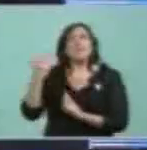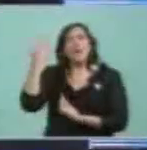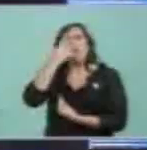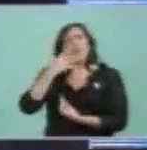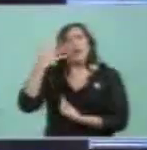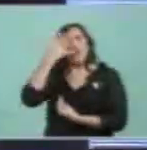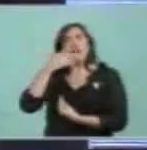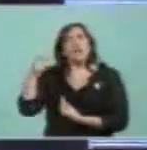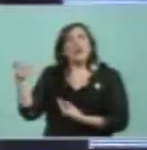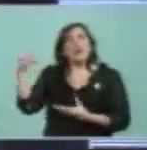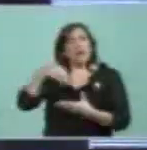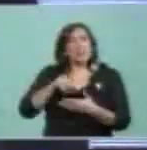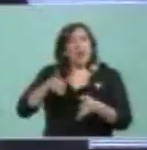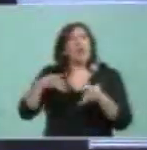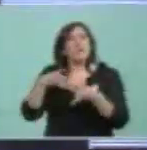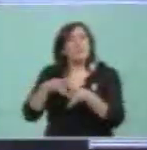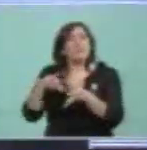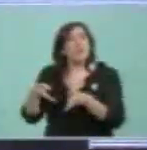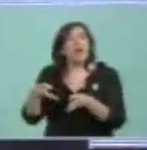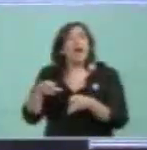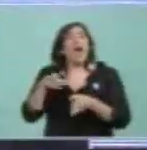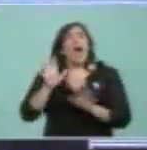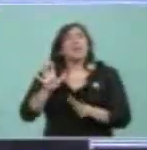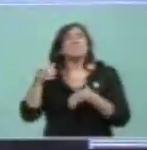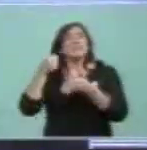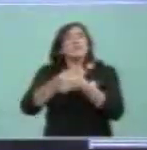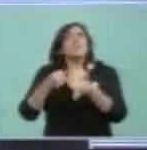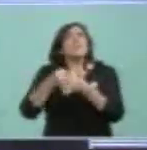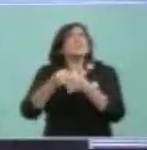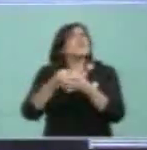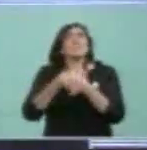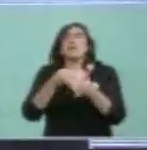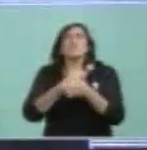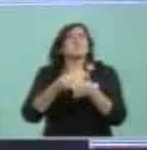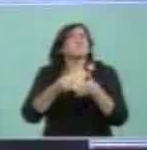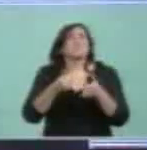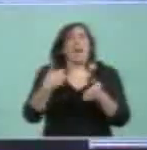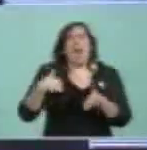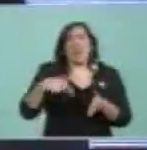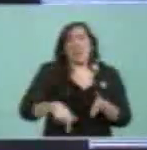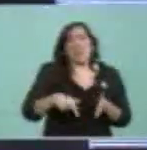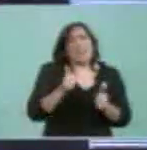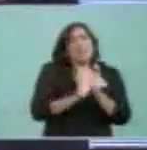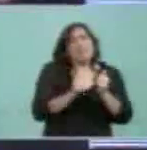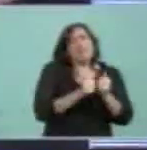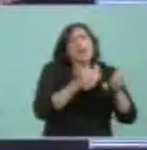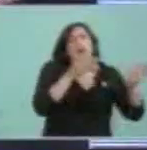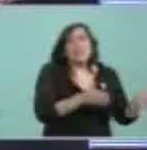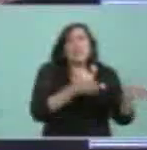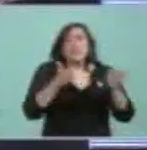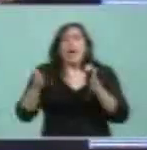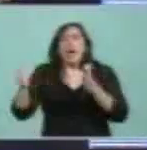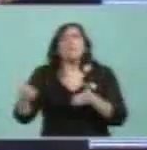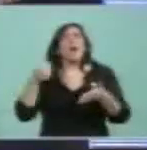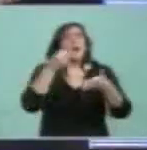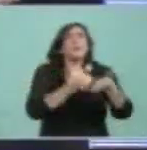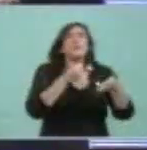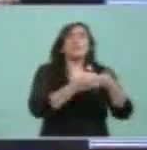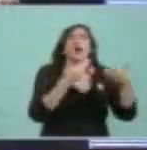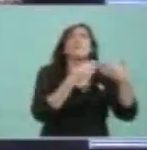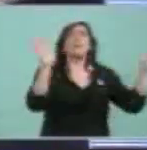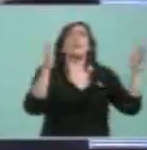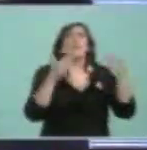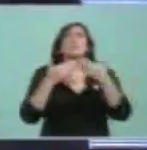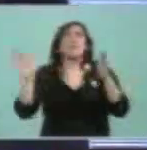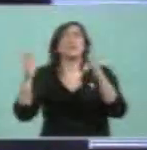frente. Y así fueron las luchas de la liberación en todas las etapas de la Argentina. En todas